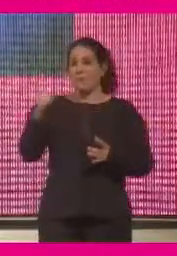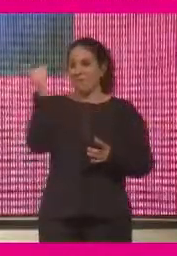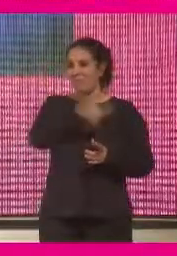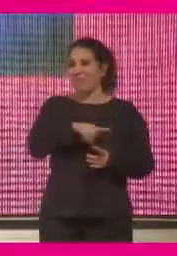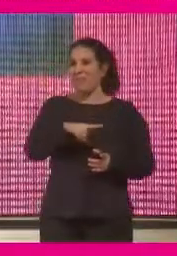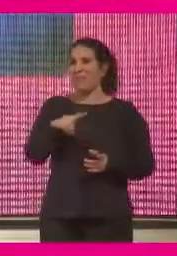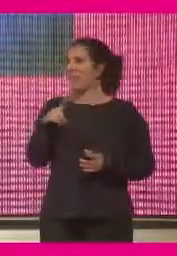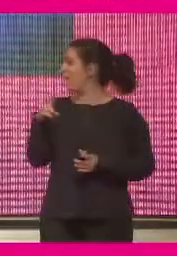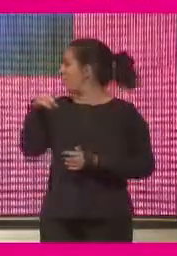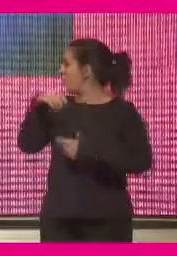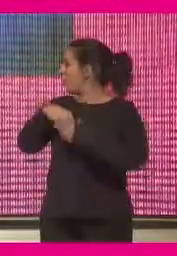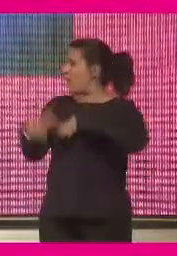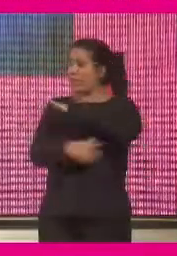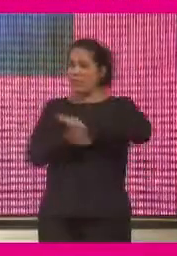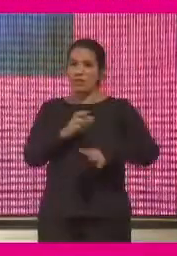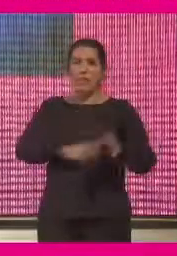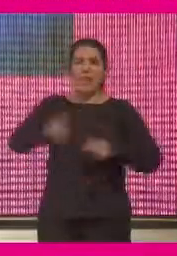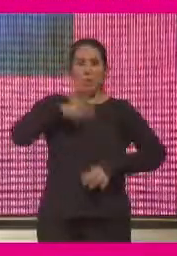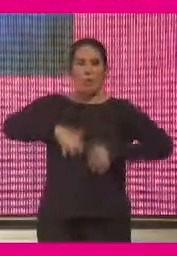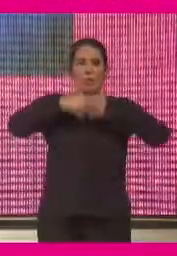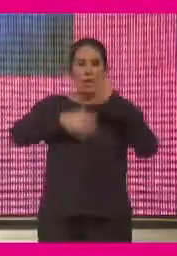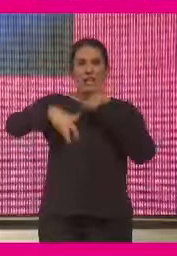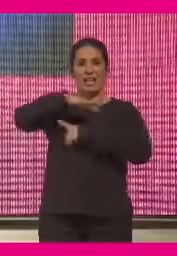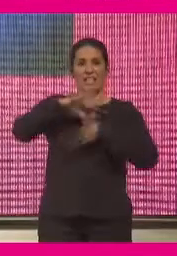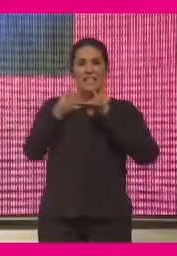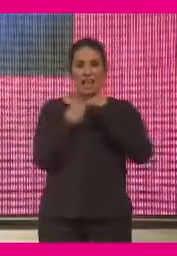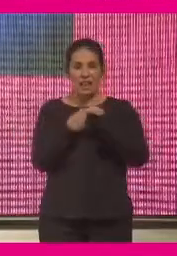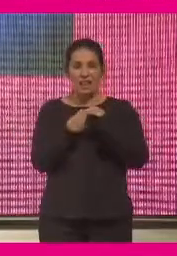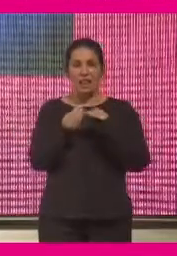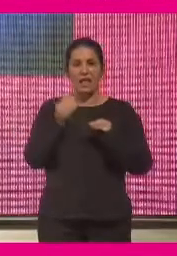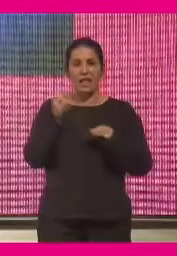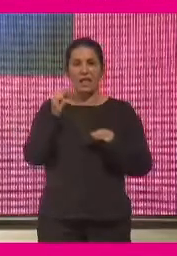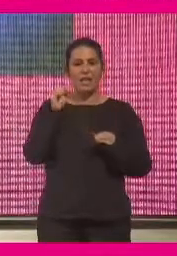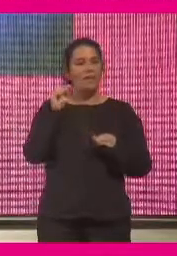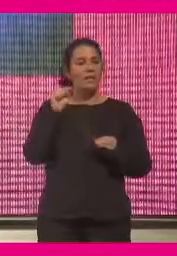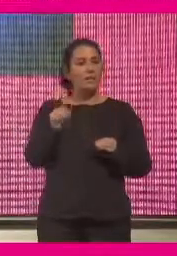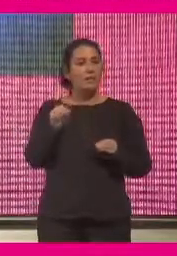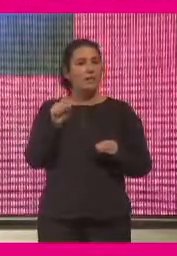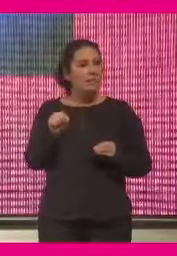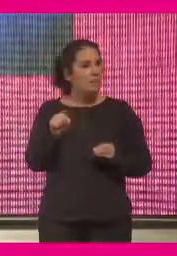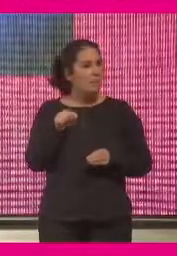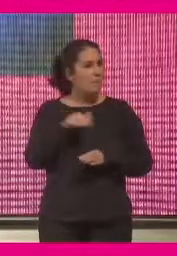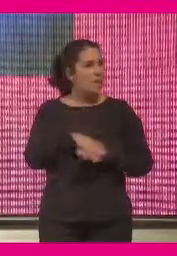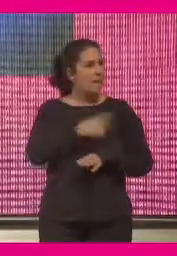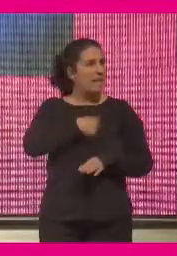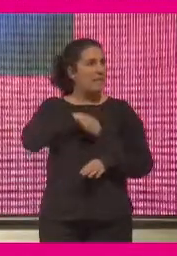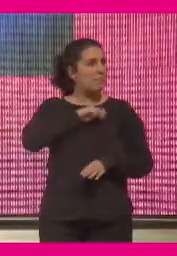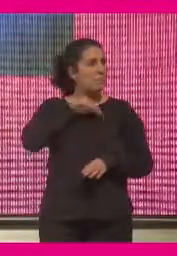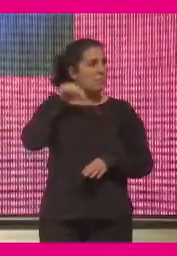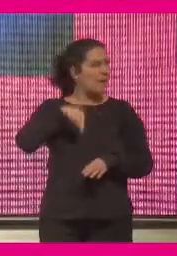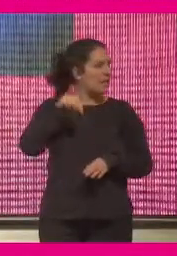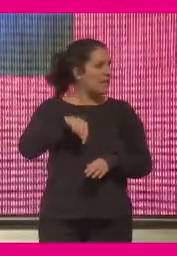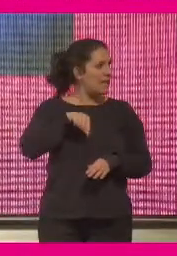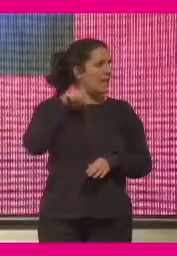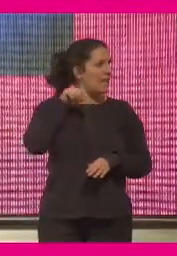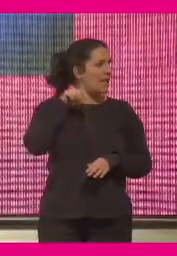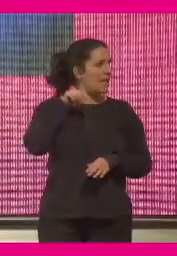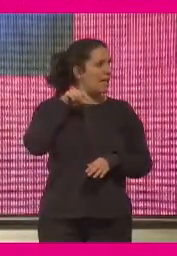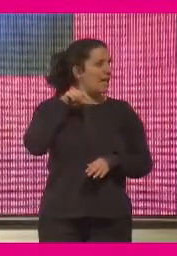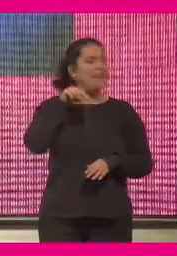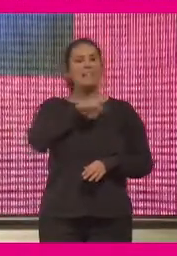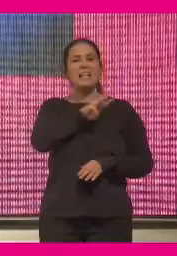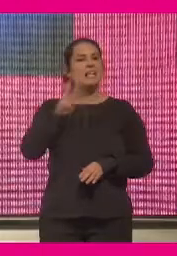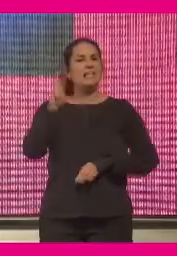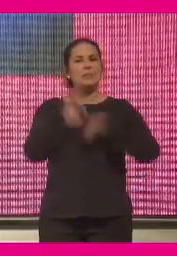Os decía que de los fondos de recuperación y resiliencia, que son 72.000 millones para España, el 33%